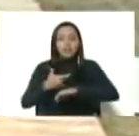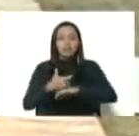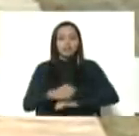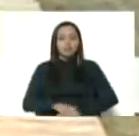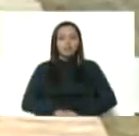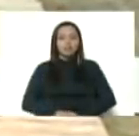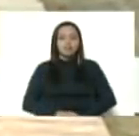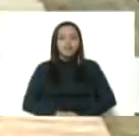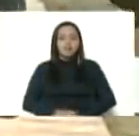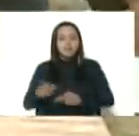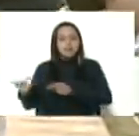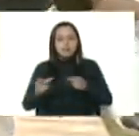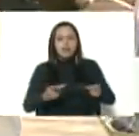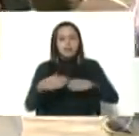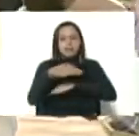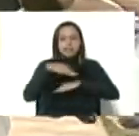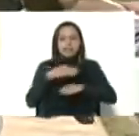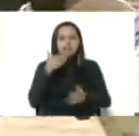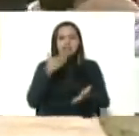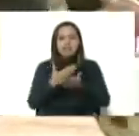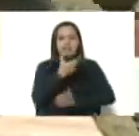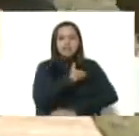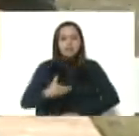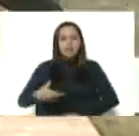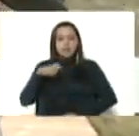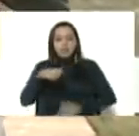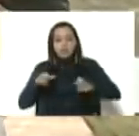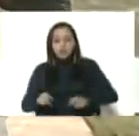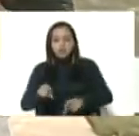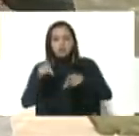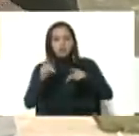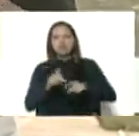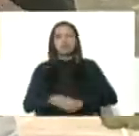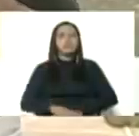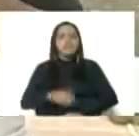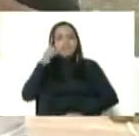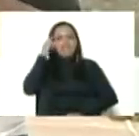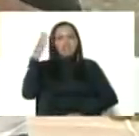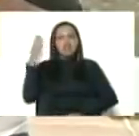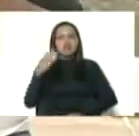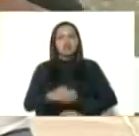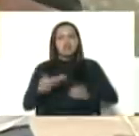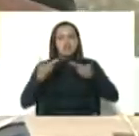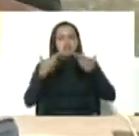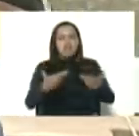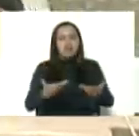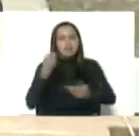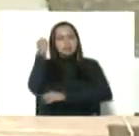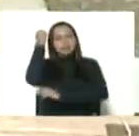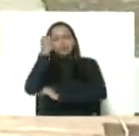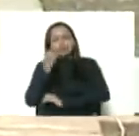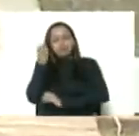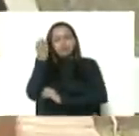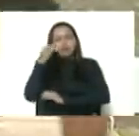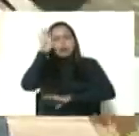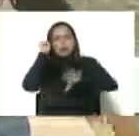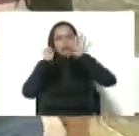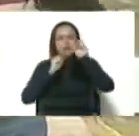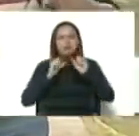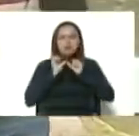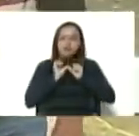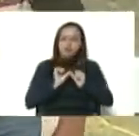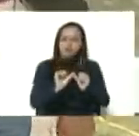ministra. Gracias, presidente, por esta oportunidad, que mi Dios le siga dando sabiduría y entendimiento para que siga continuando